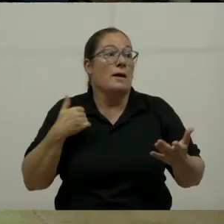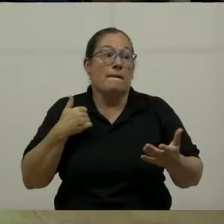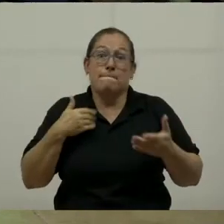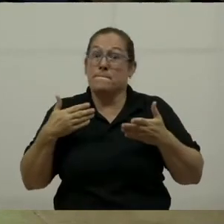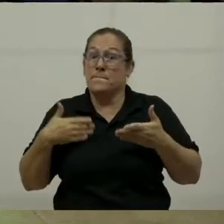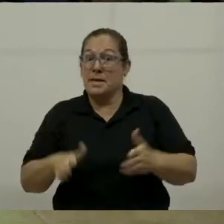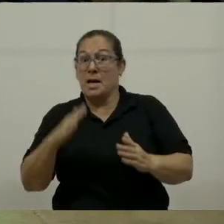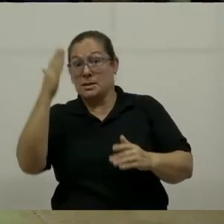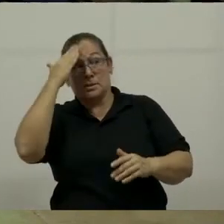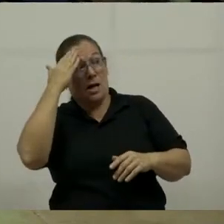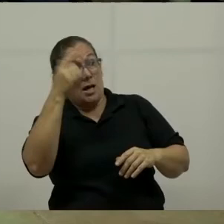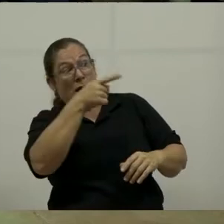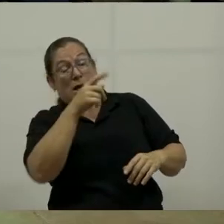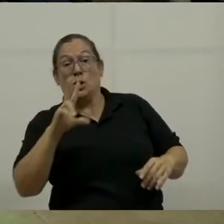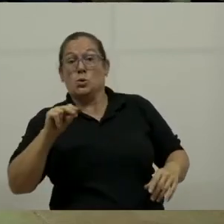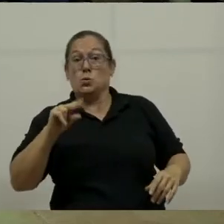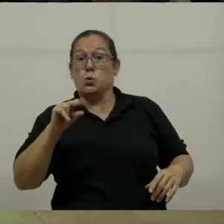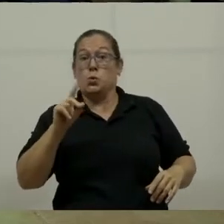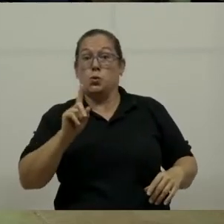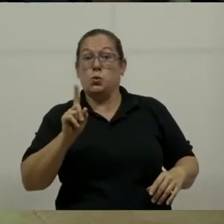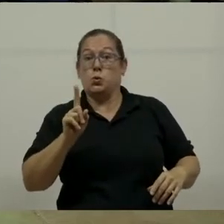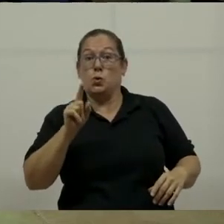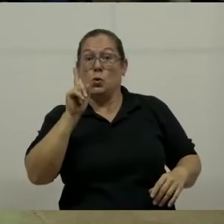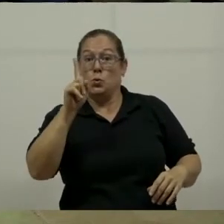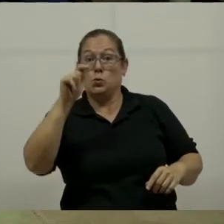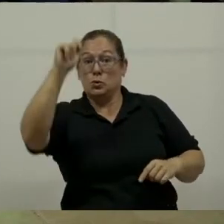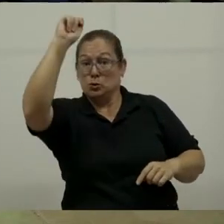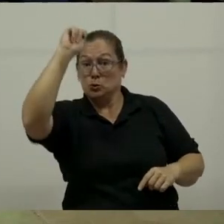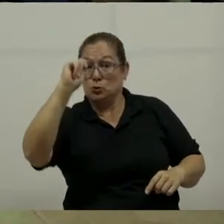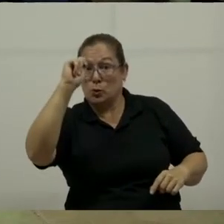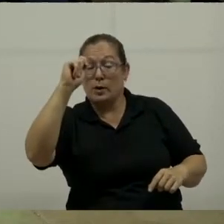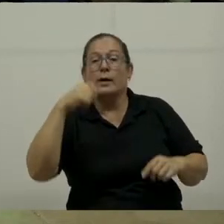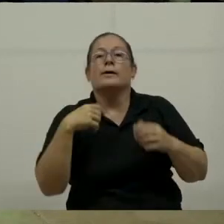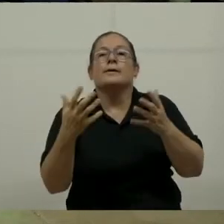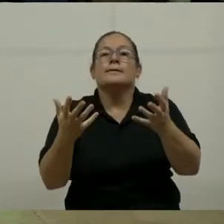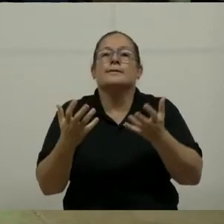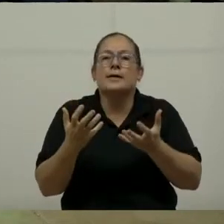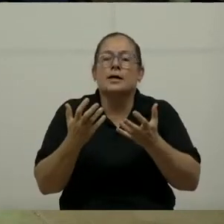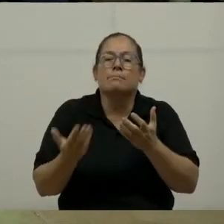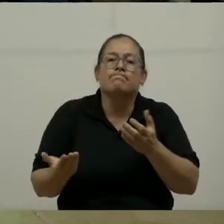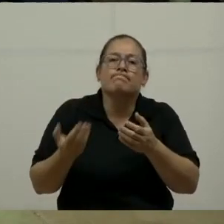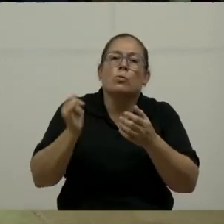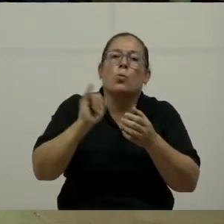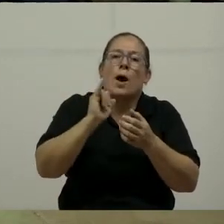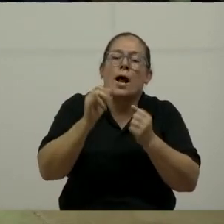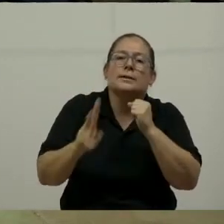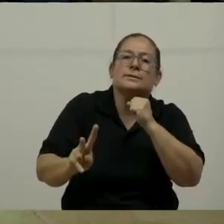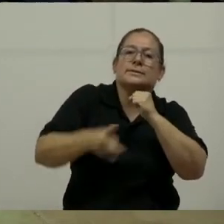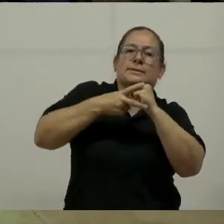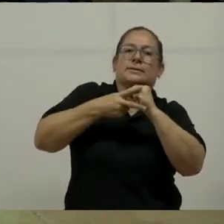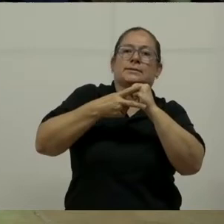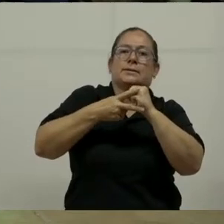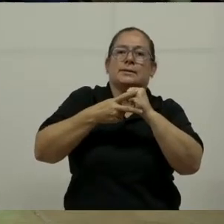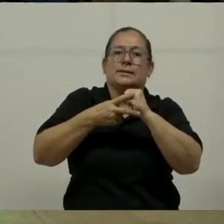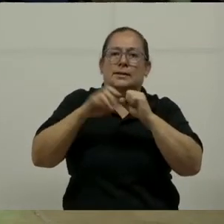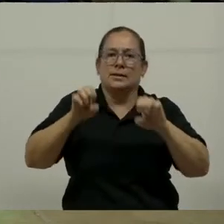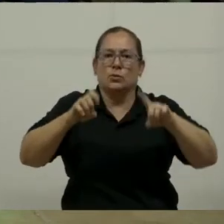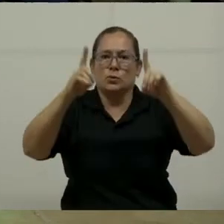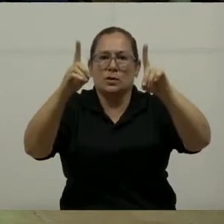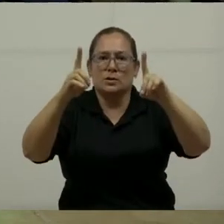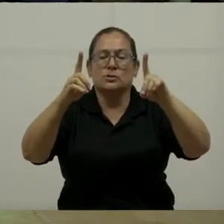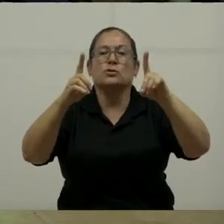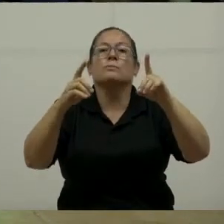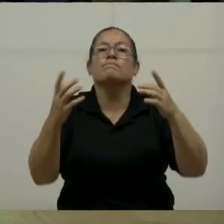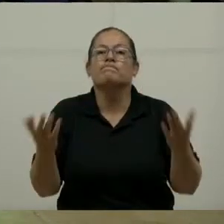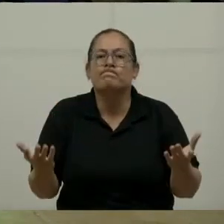es un sombrero y lo que queremos es contribuir desde el turismo al rescate de la educación ahora que estamos viviendo un apagón educativo y para